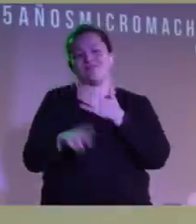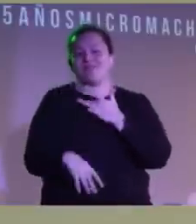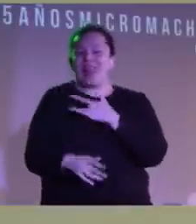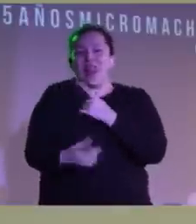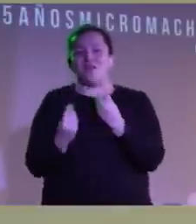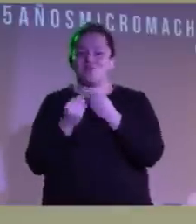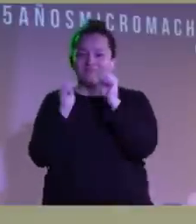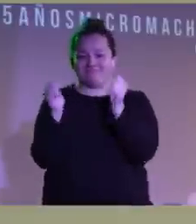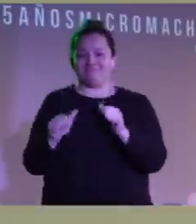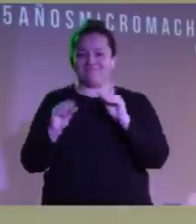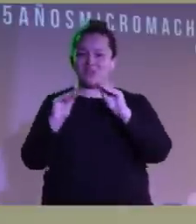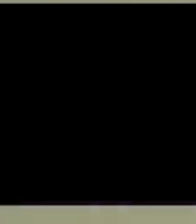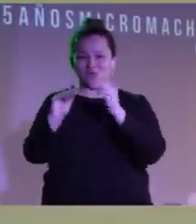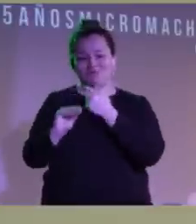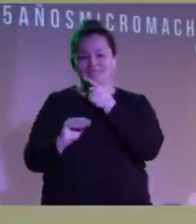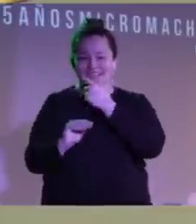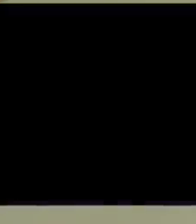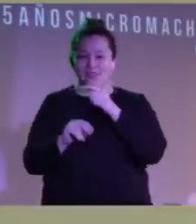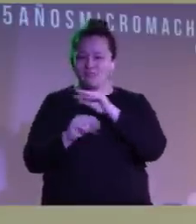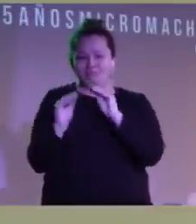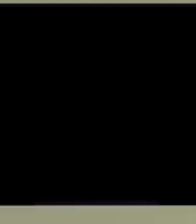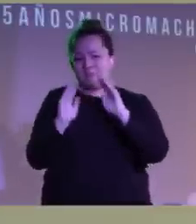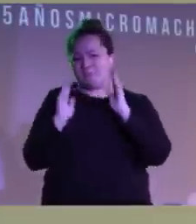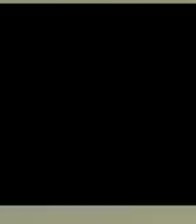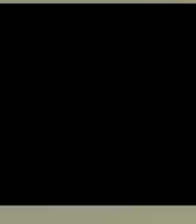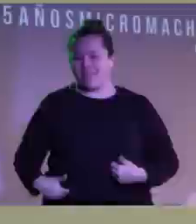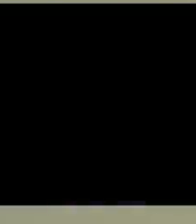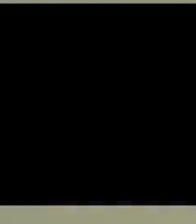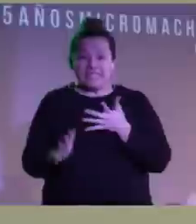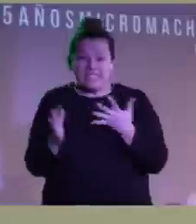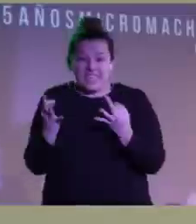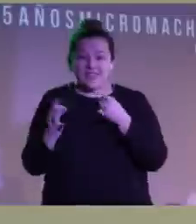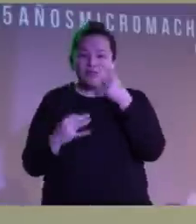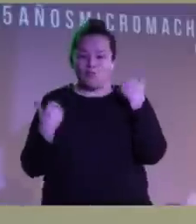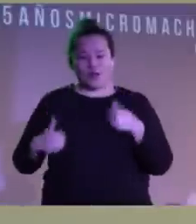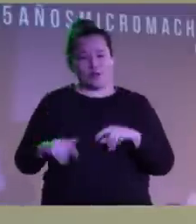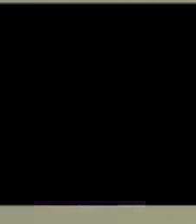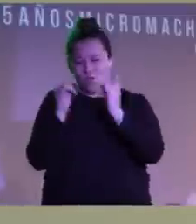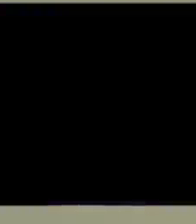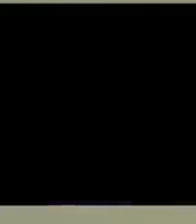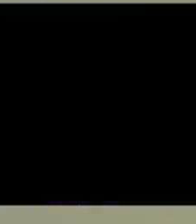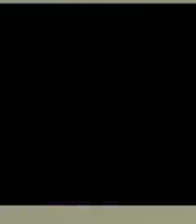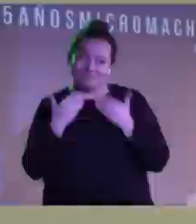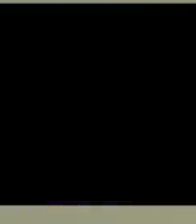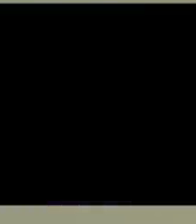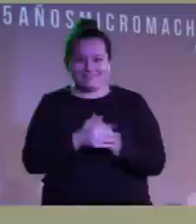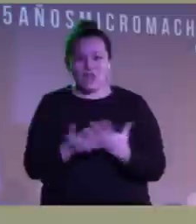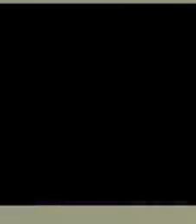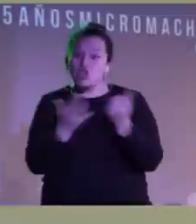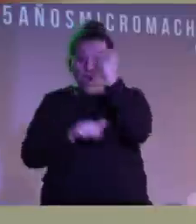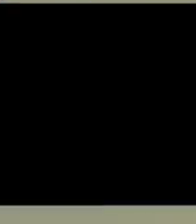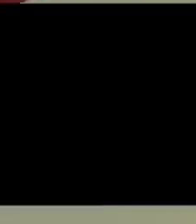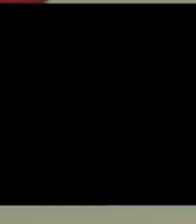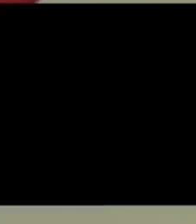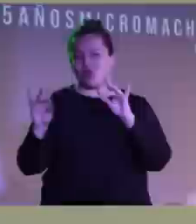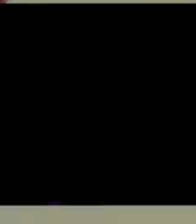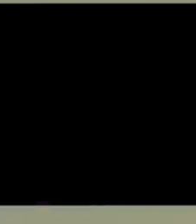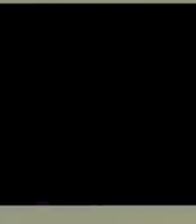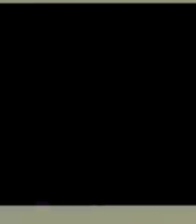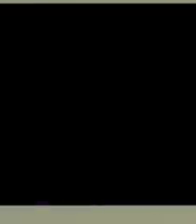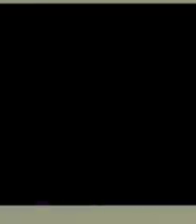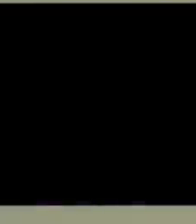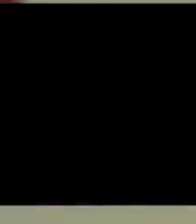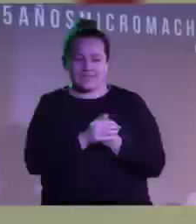love in the shape of you. I'm in love with your body. ¿Qué? Que tienes un cuerpo brutal. Muchas gracias. Que todo hombre desearía tocar. Bueno, perdona.